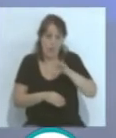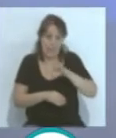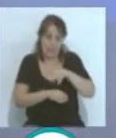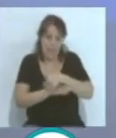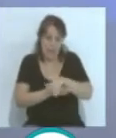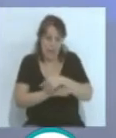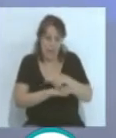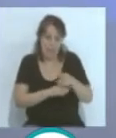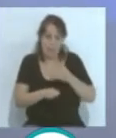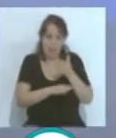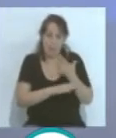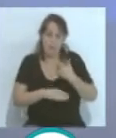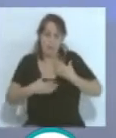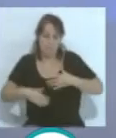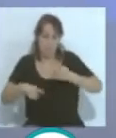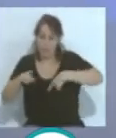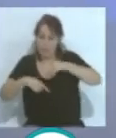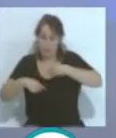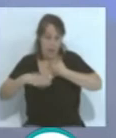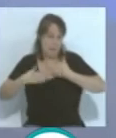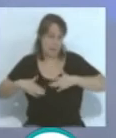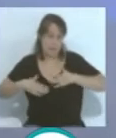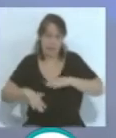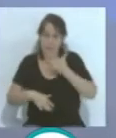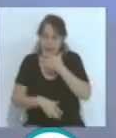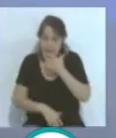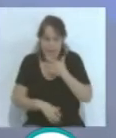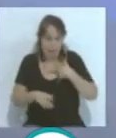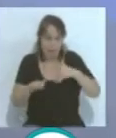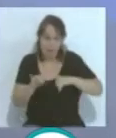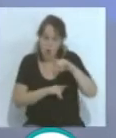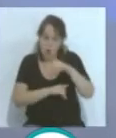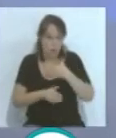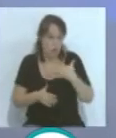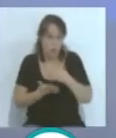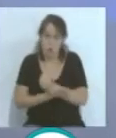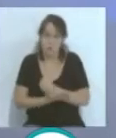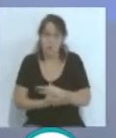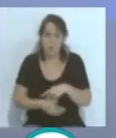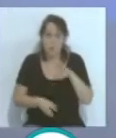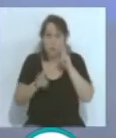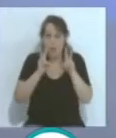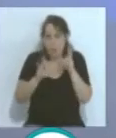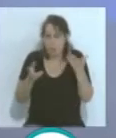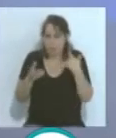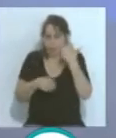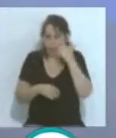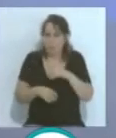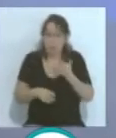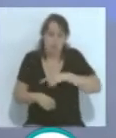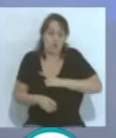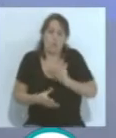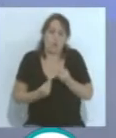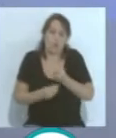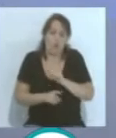con esa camiseta amarilla, en los aviones y todo, y claro, lo veíamos como un bicho. Lo veían, nosotros no tanto porque convivíamos